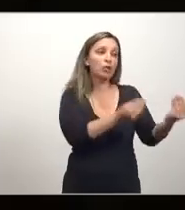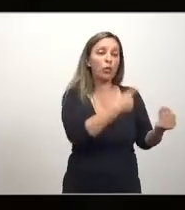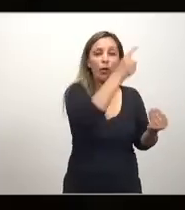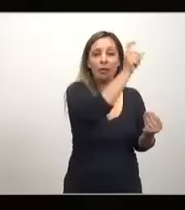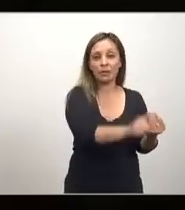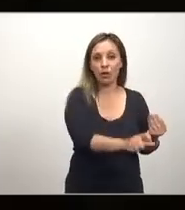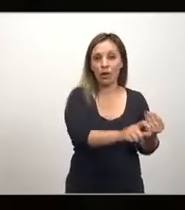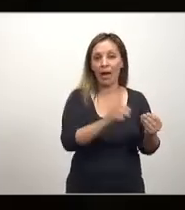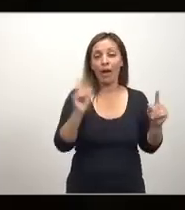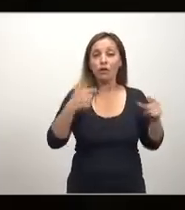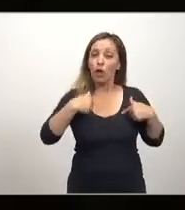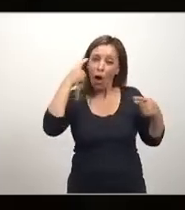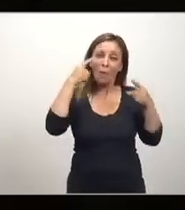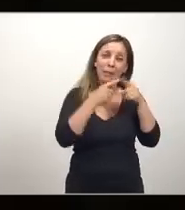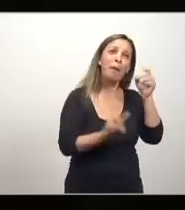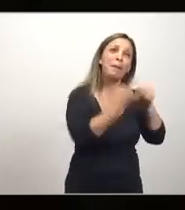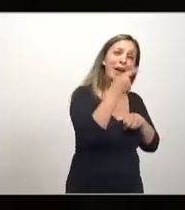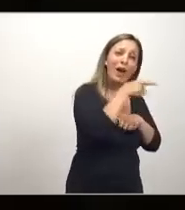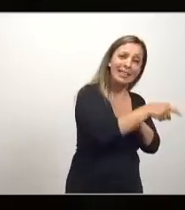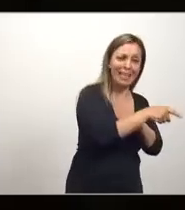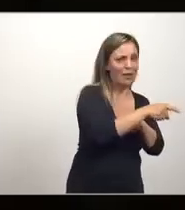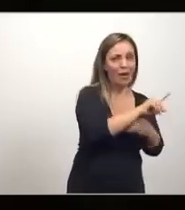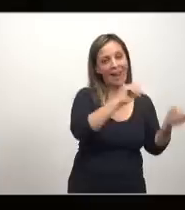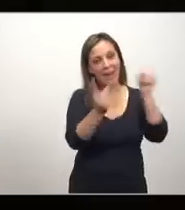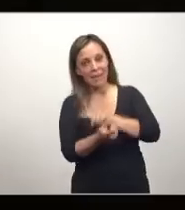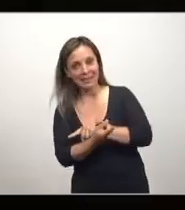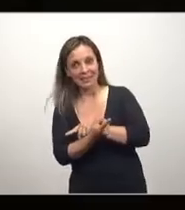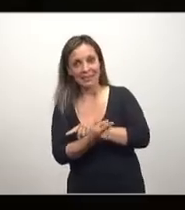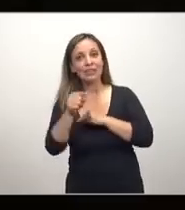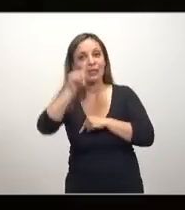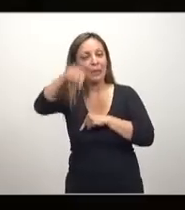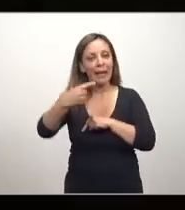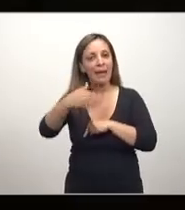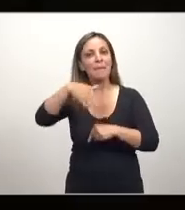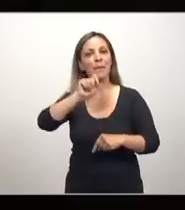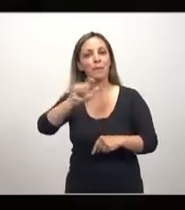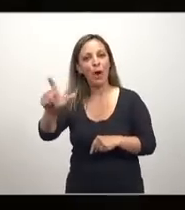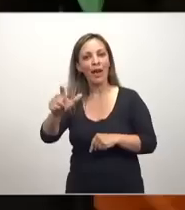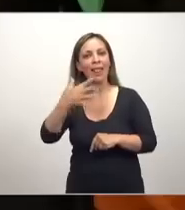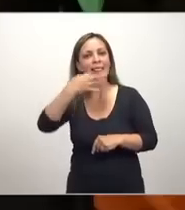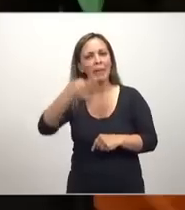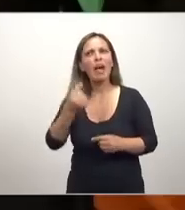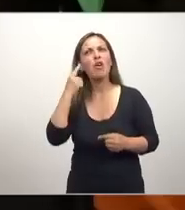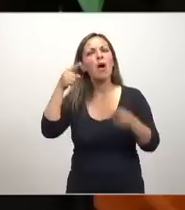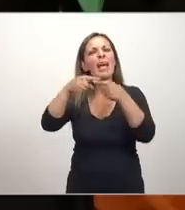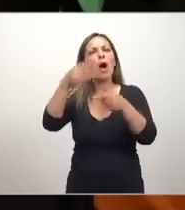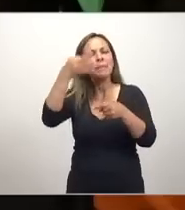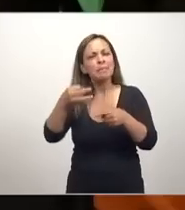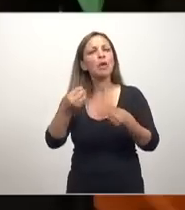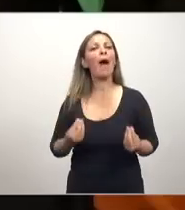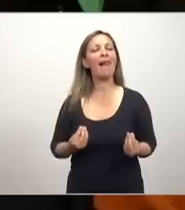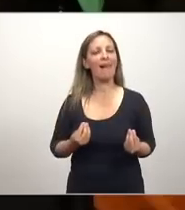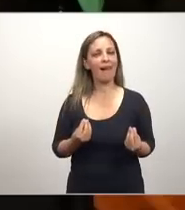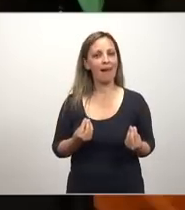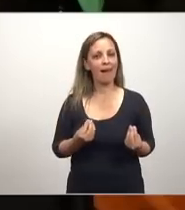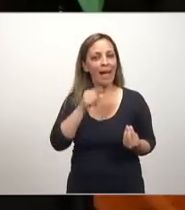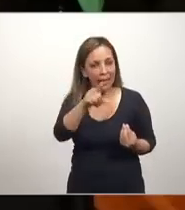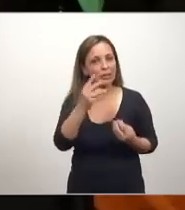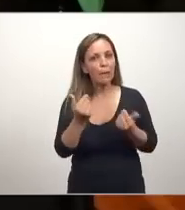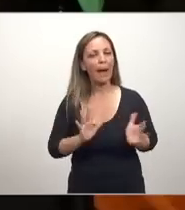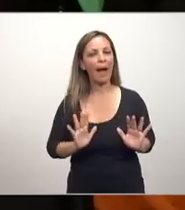consecuencias, no la recta intención. Por si acaso, para los cristianos, la moral cristiana es la recta intención. En derecho es la intención lo que vale. Usted puede